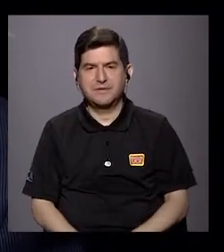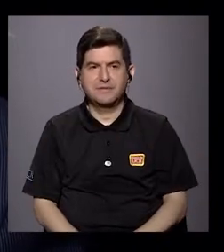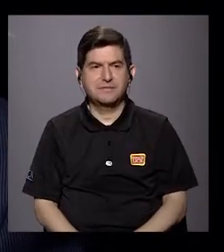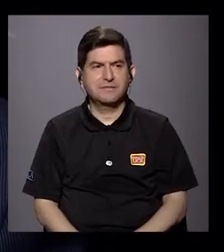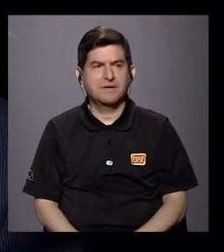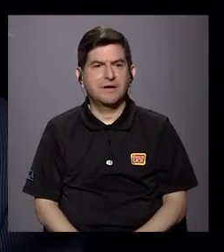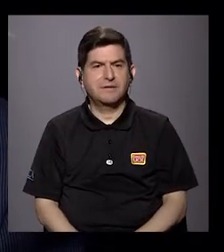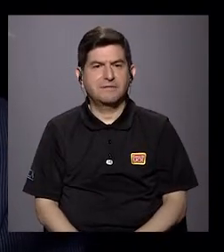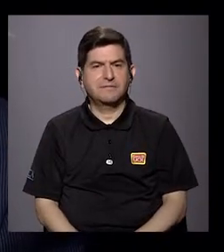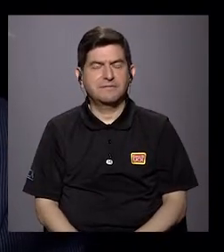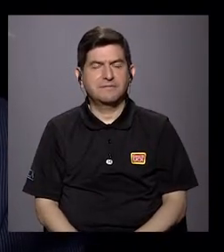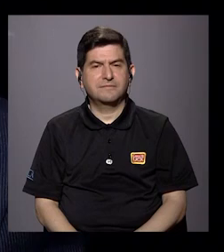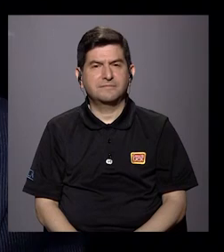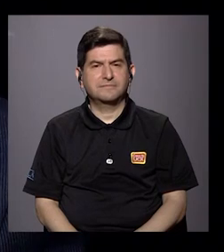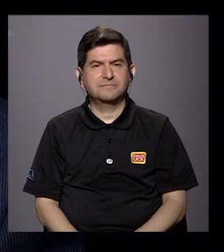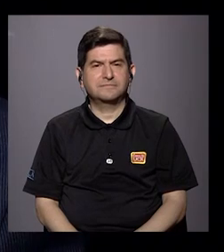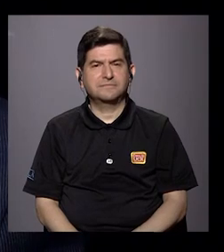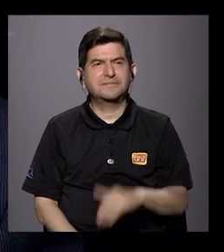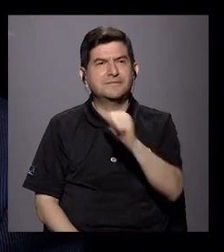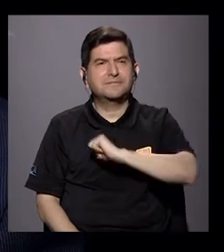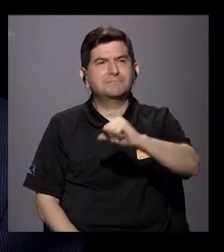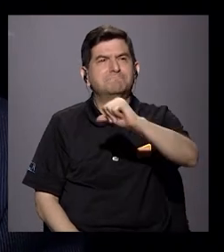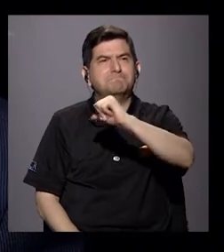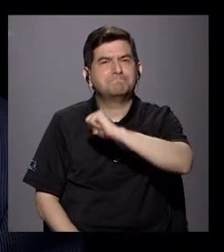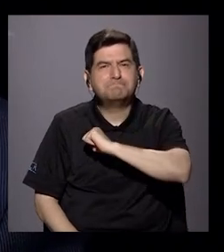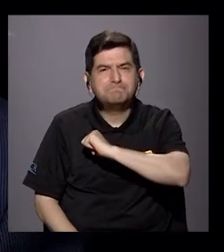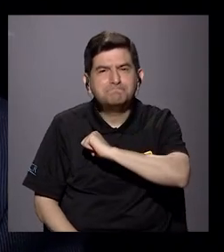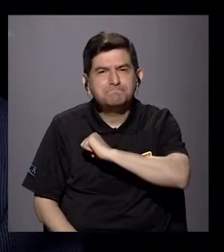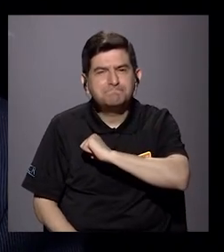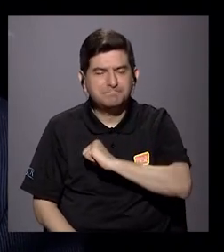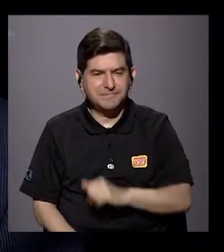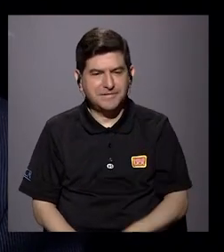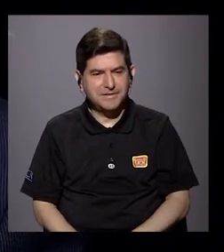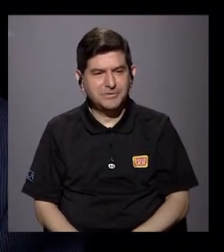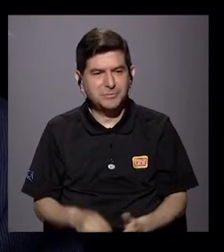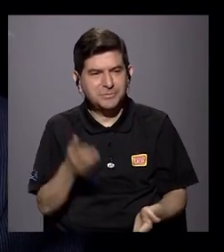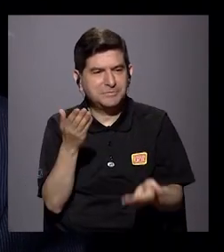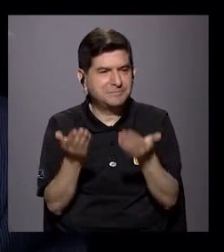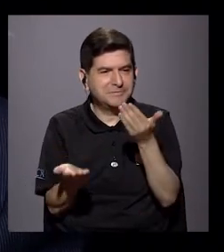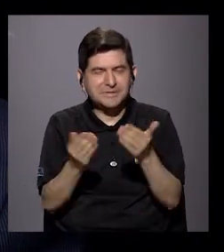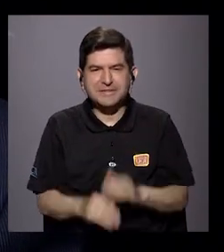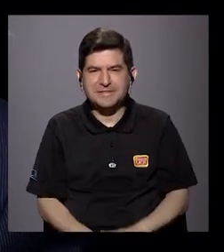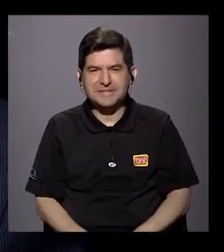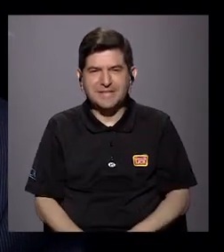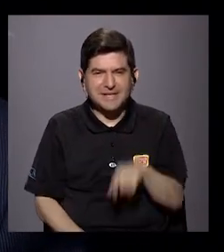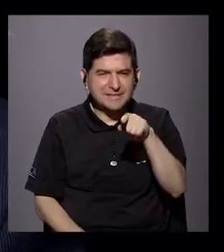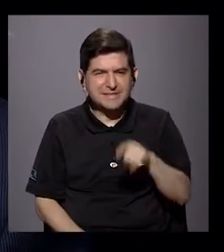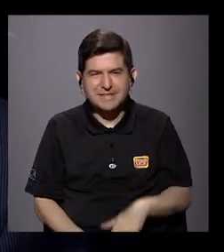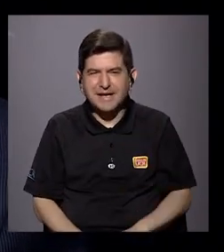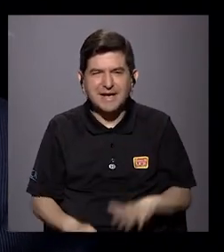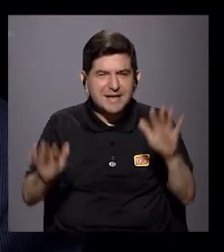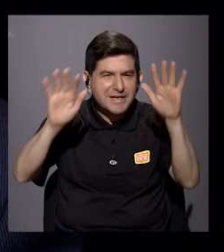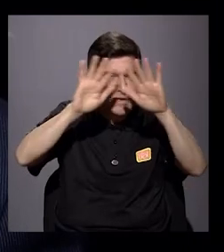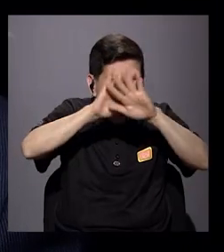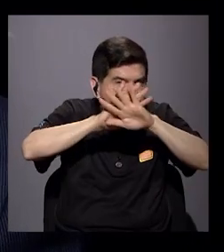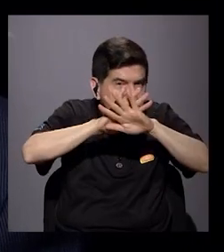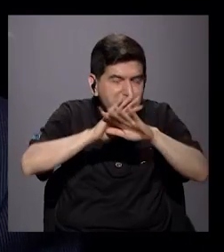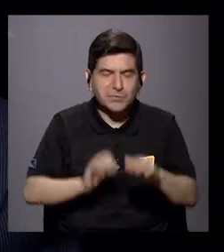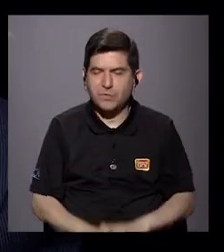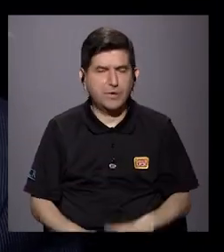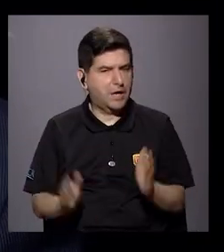una actitud oscura, digamos, o nublada del